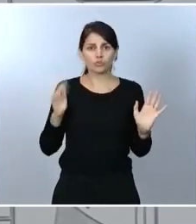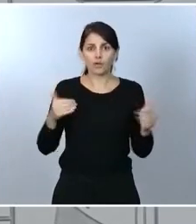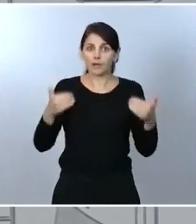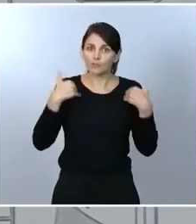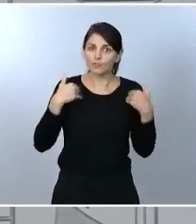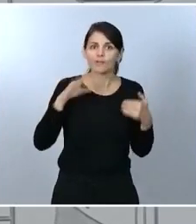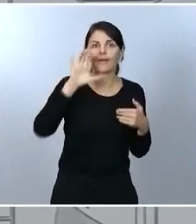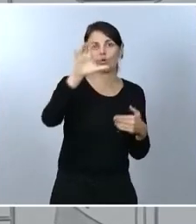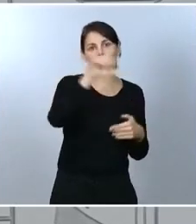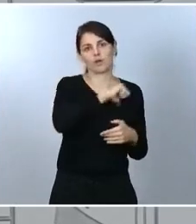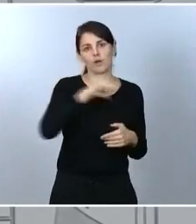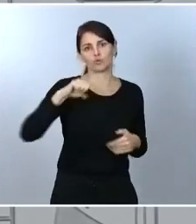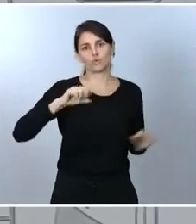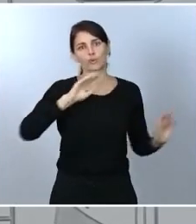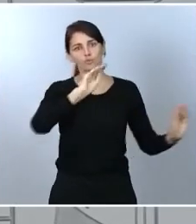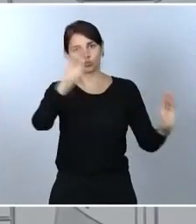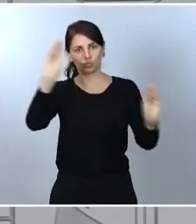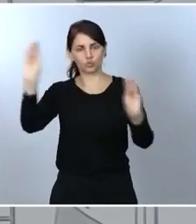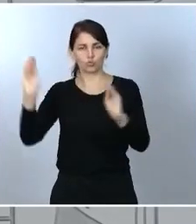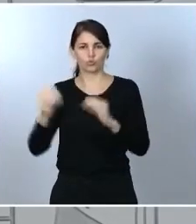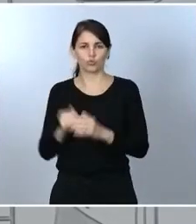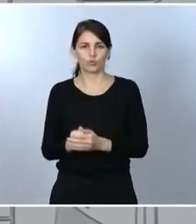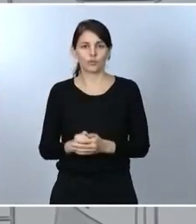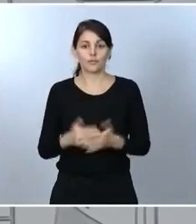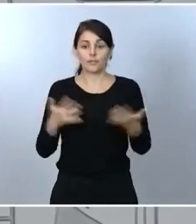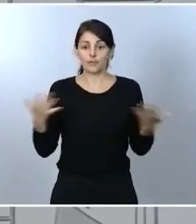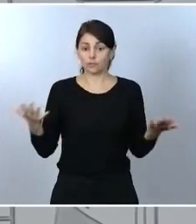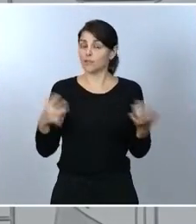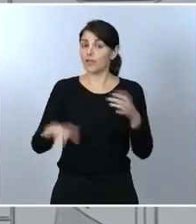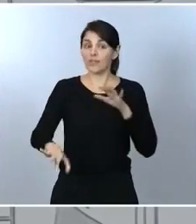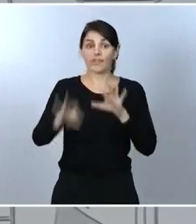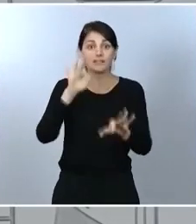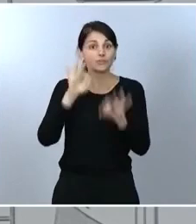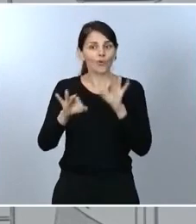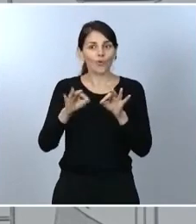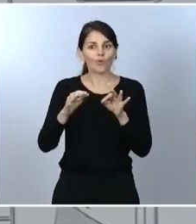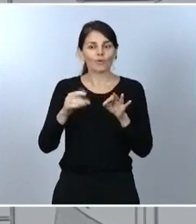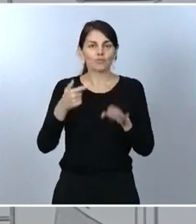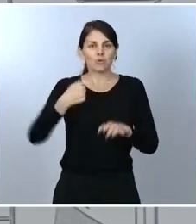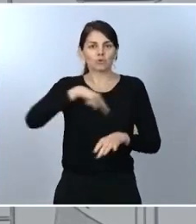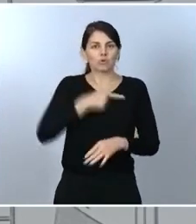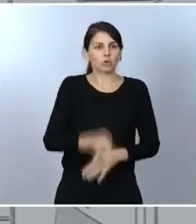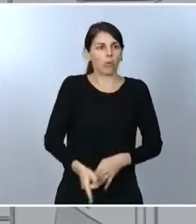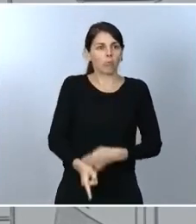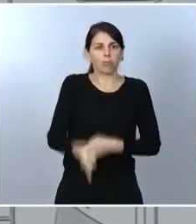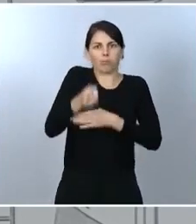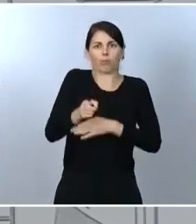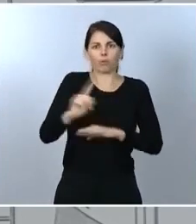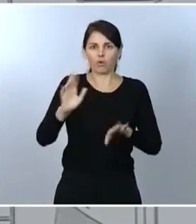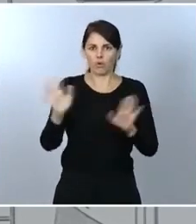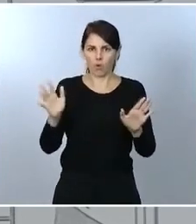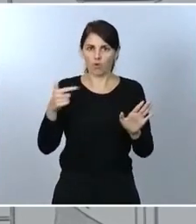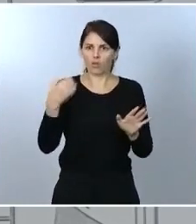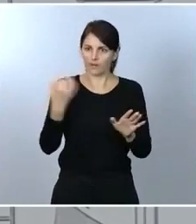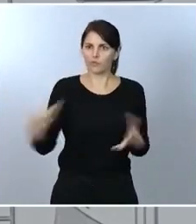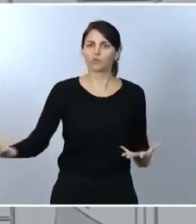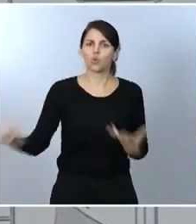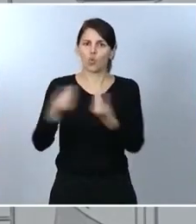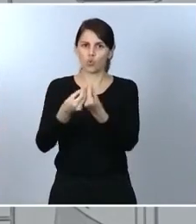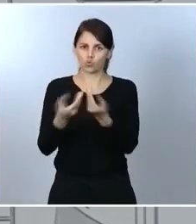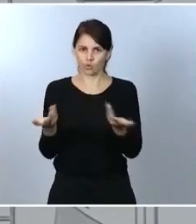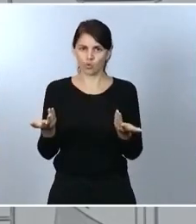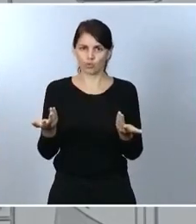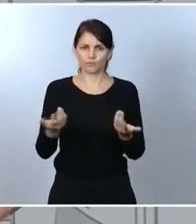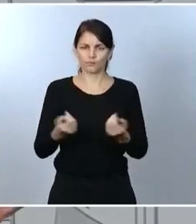autónomas. Por tanto, cualquier decisión que tomemos tenemos que tomarla de la mano y no contra a esas comunidades autónomas. Lo que hacemos, por tanto, es